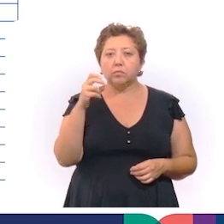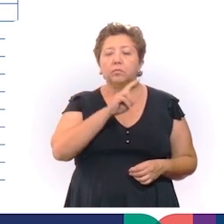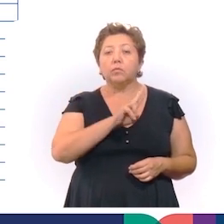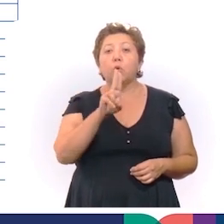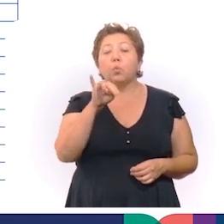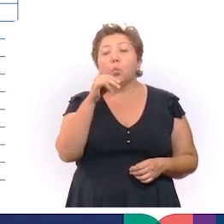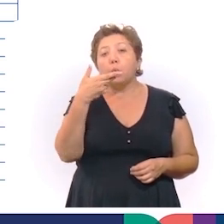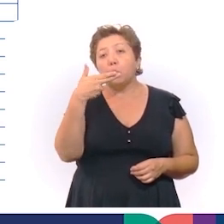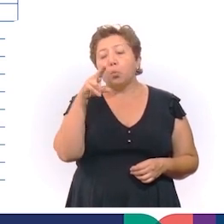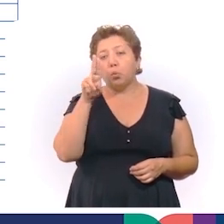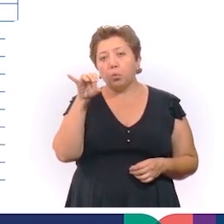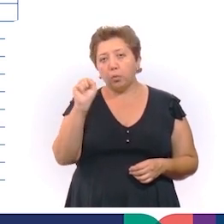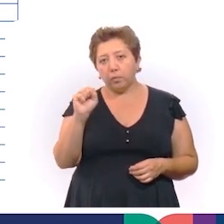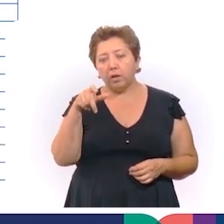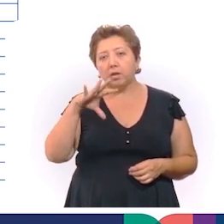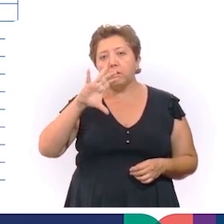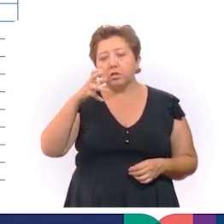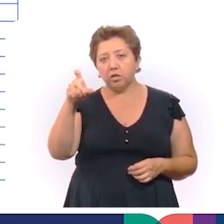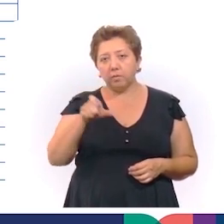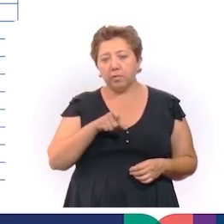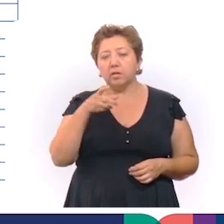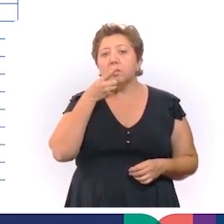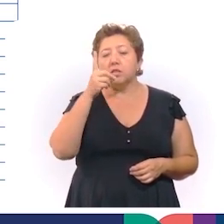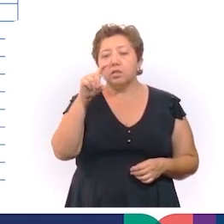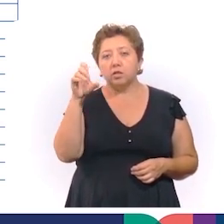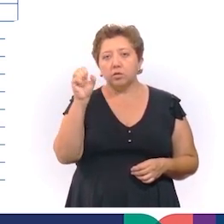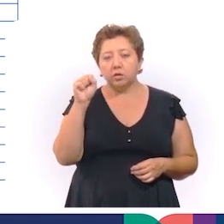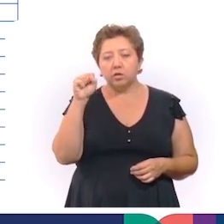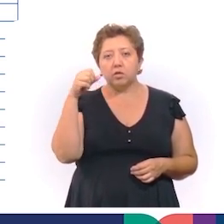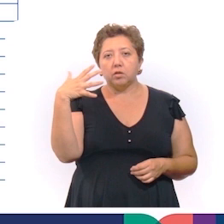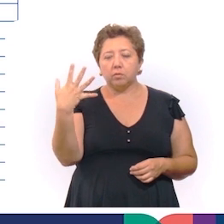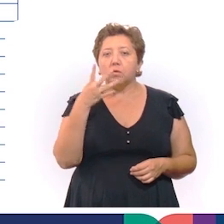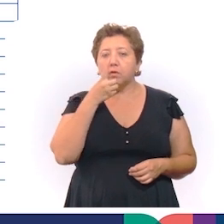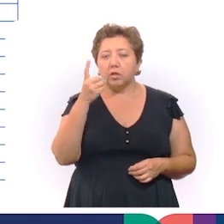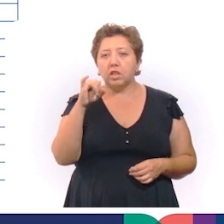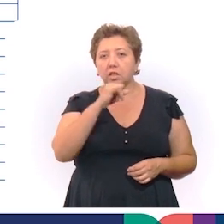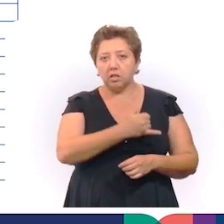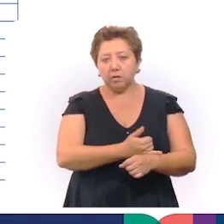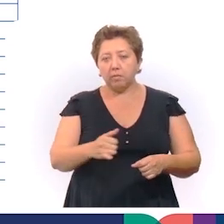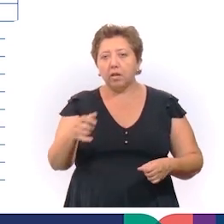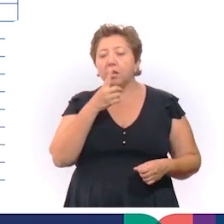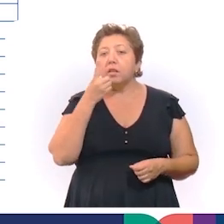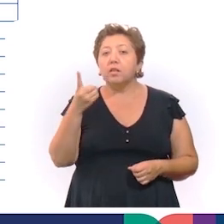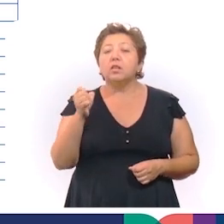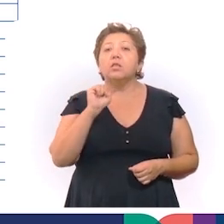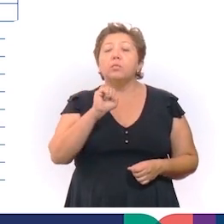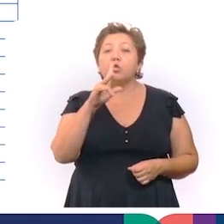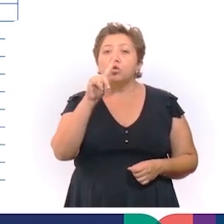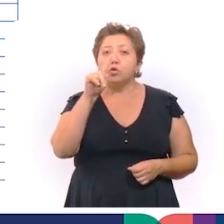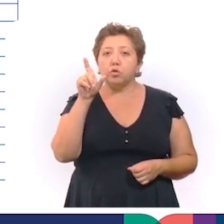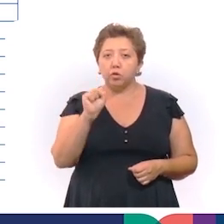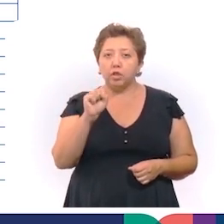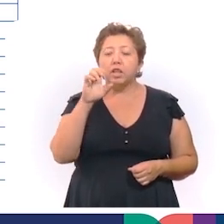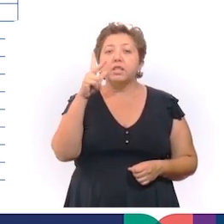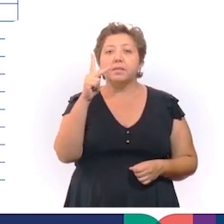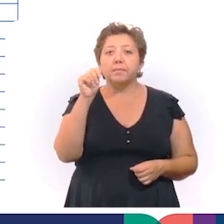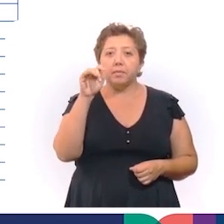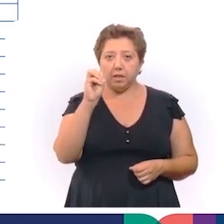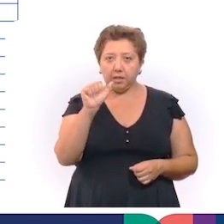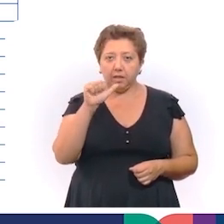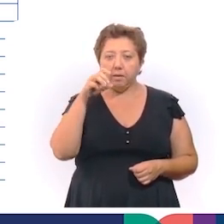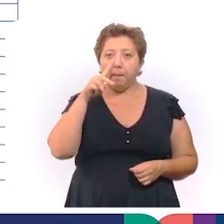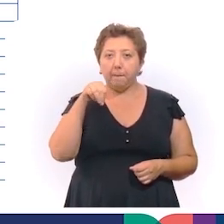178, Chemash con 174, Isamal, 152, Uxotx con 128, Espita, 111,